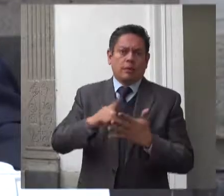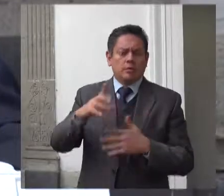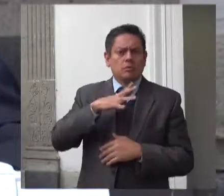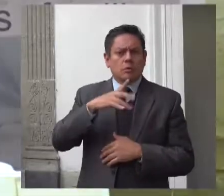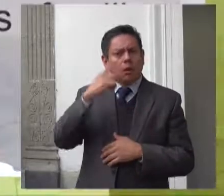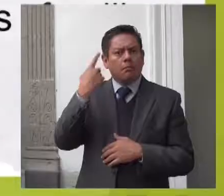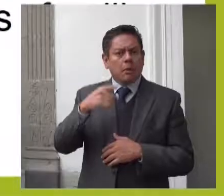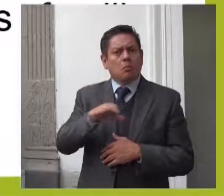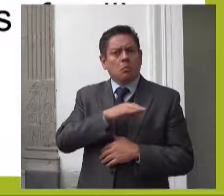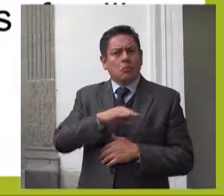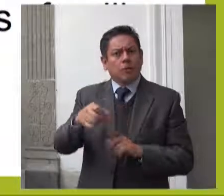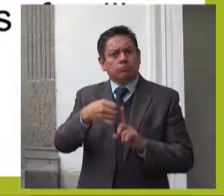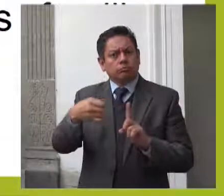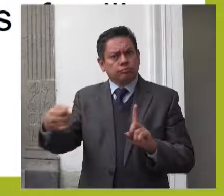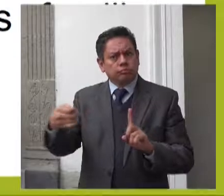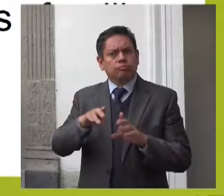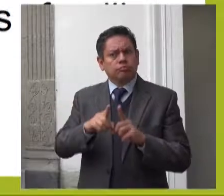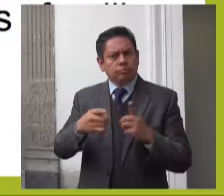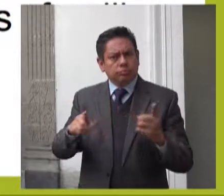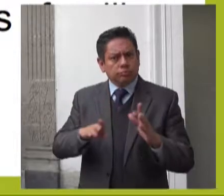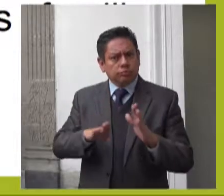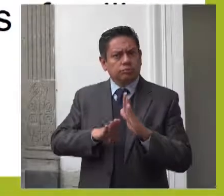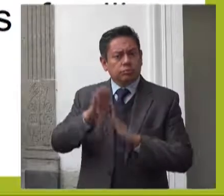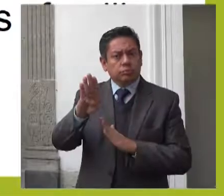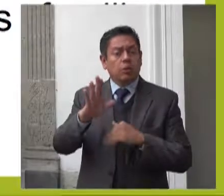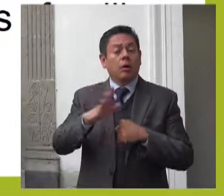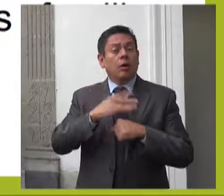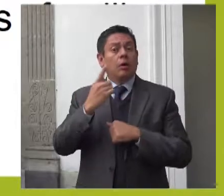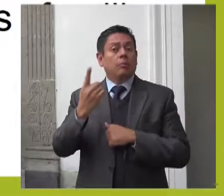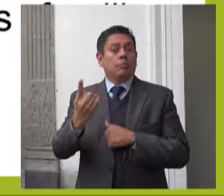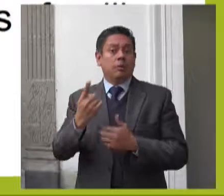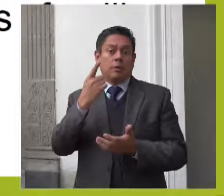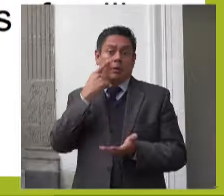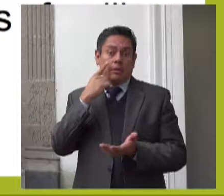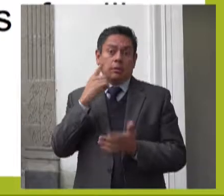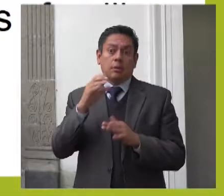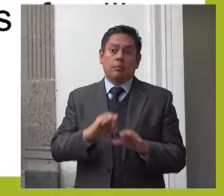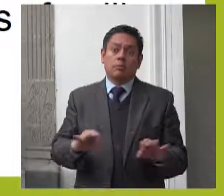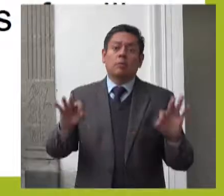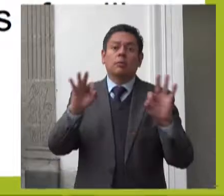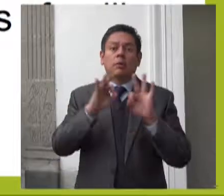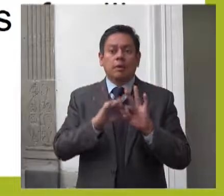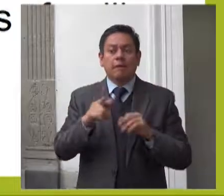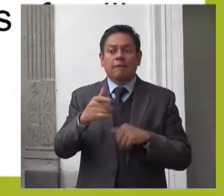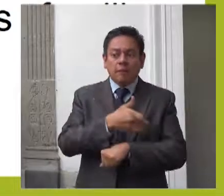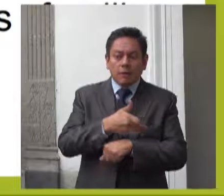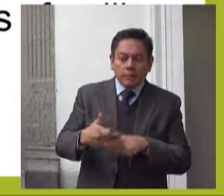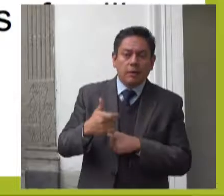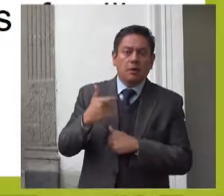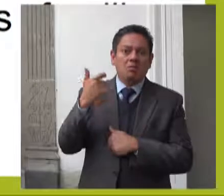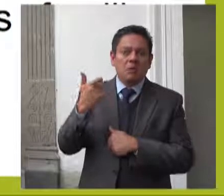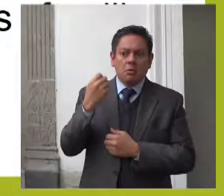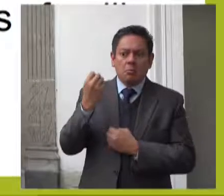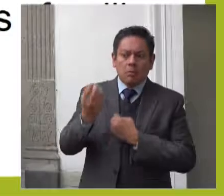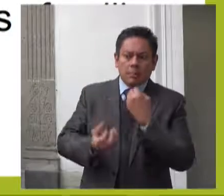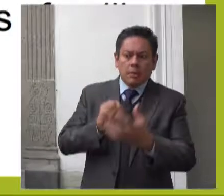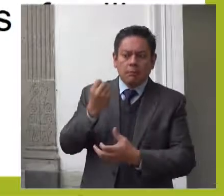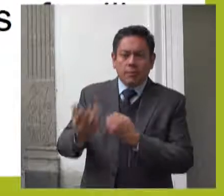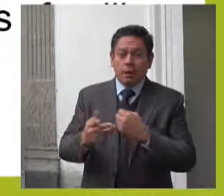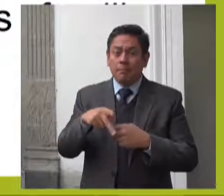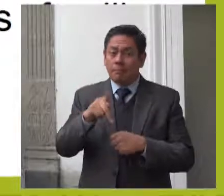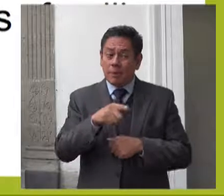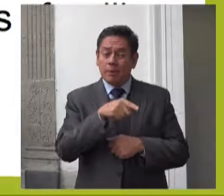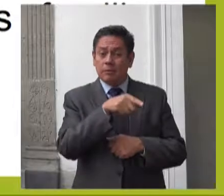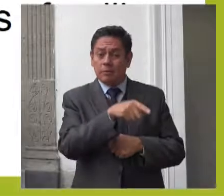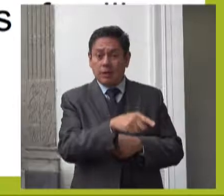en virtud de que la entrega de apoyos directos a las familias y la eliminación del apoyo